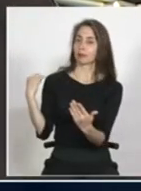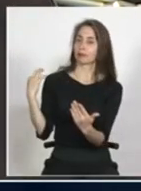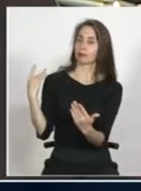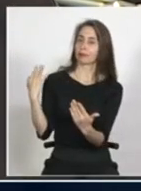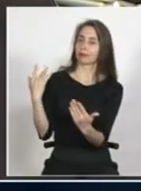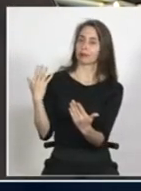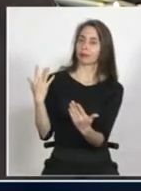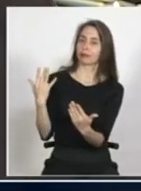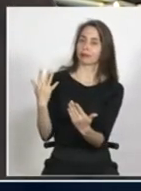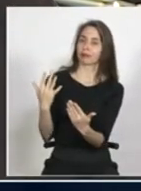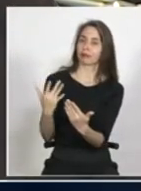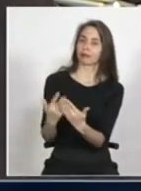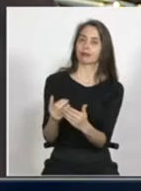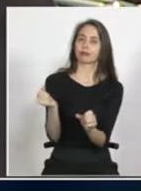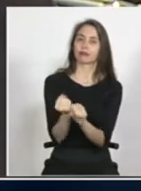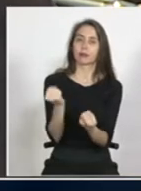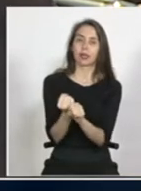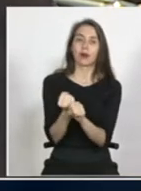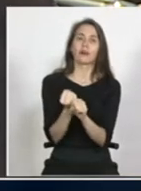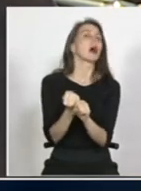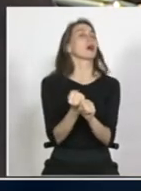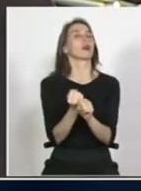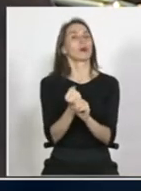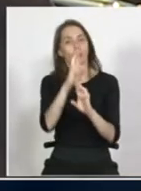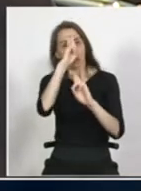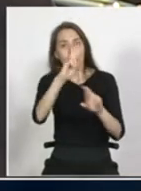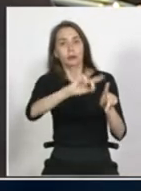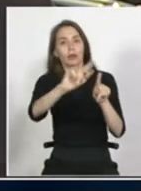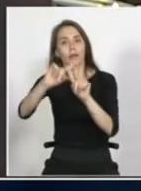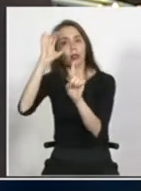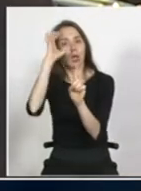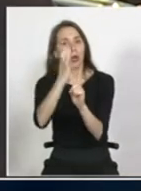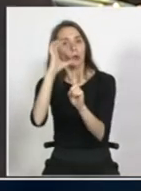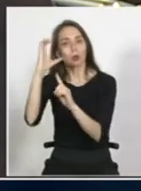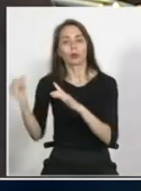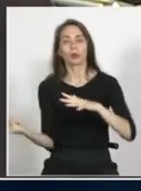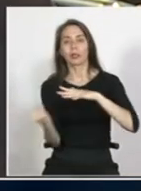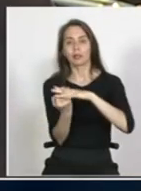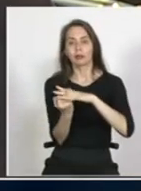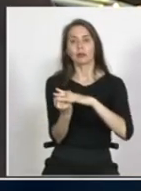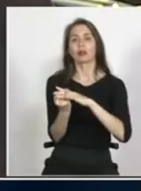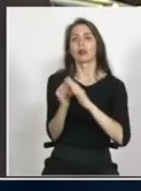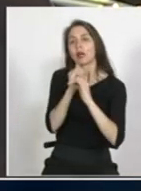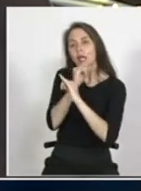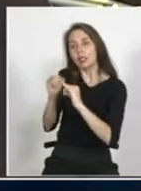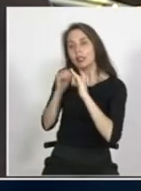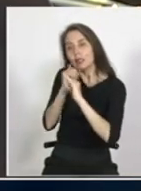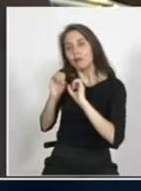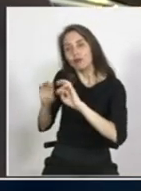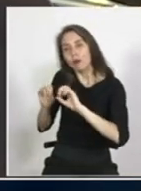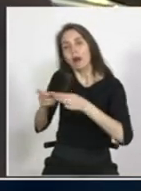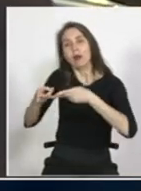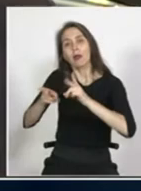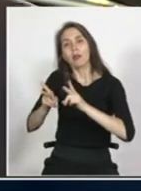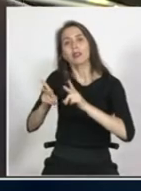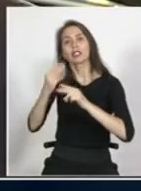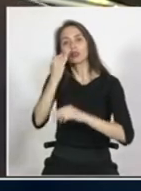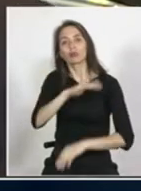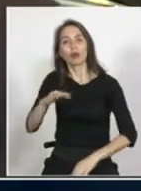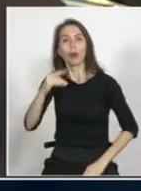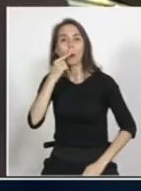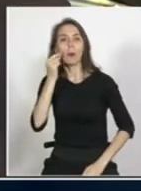estado trabajando por promover la interculturalidad, la inclusión y, en especial, la promoción de los derechos de los niños, niñas y adolescentes.